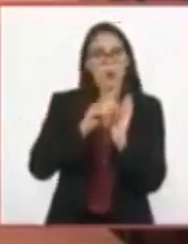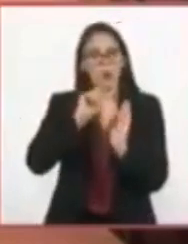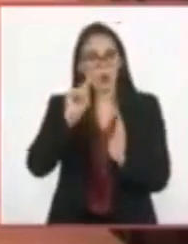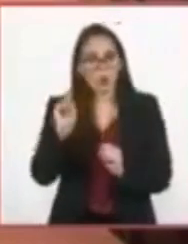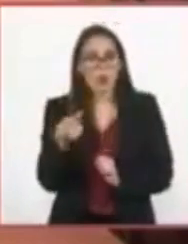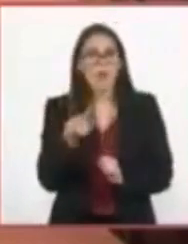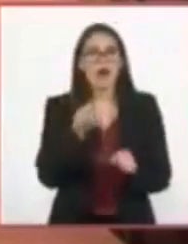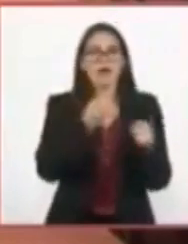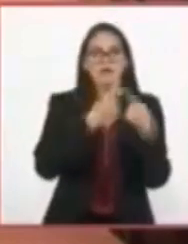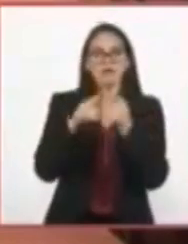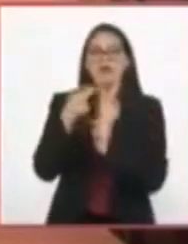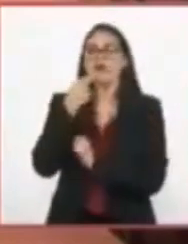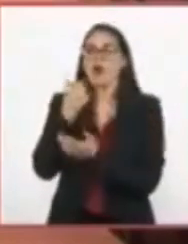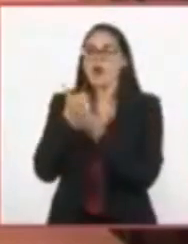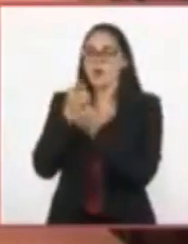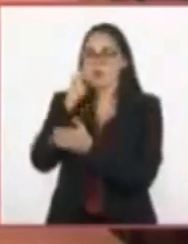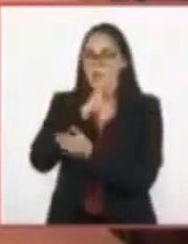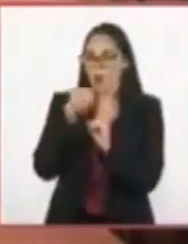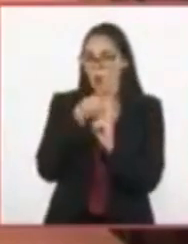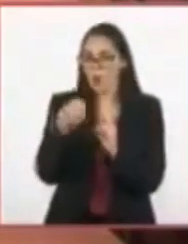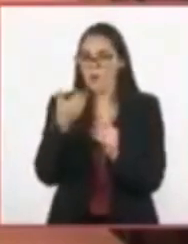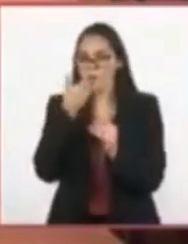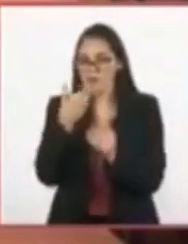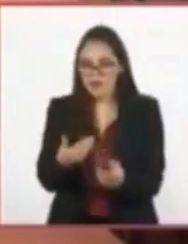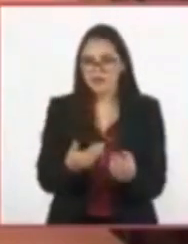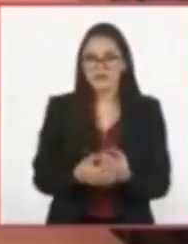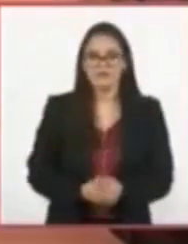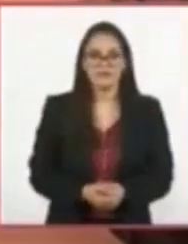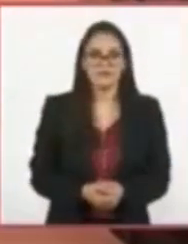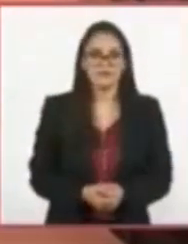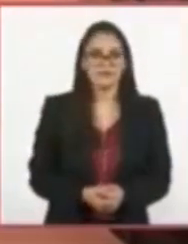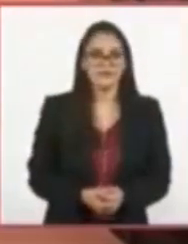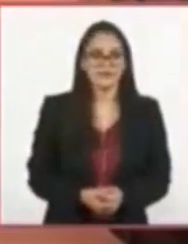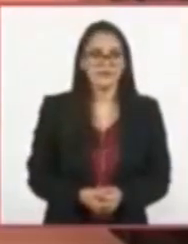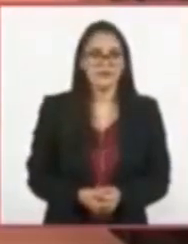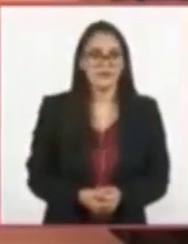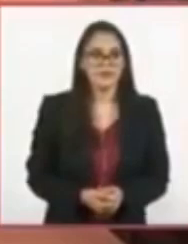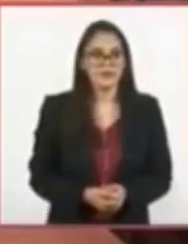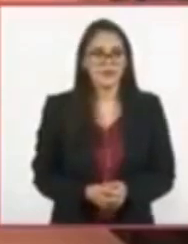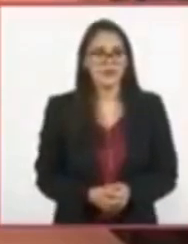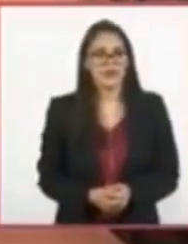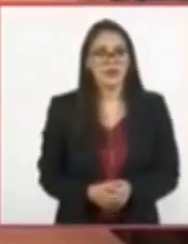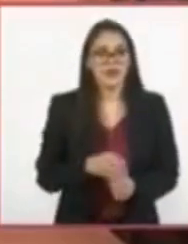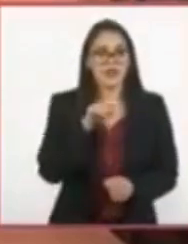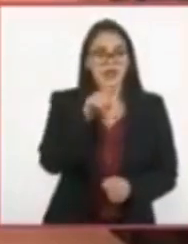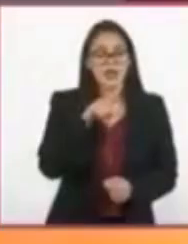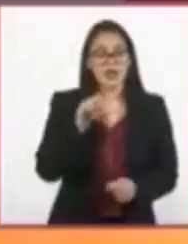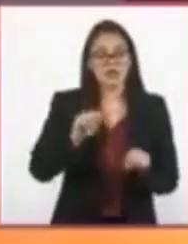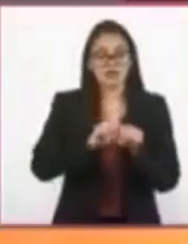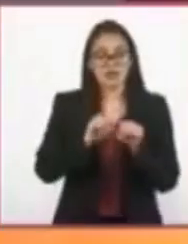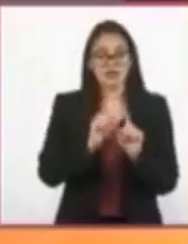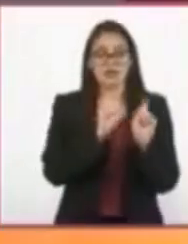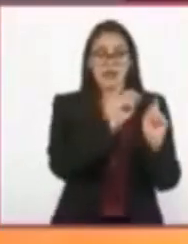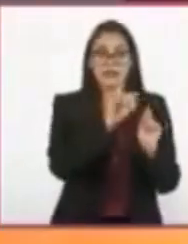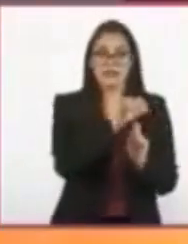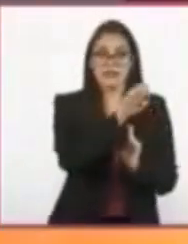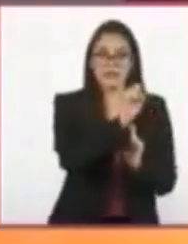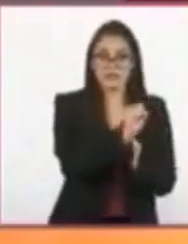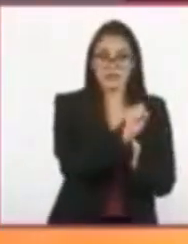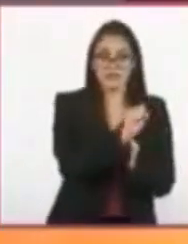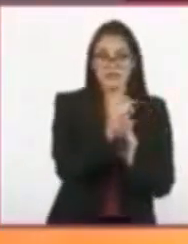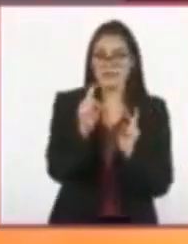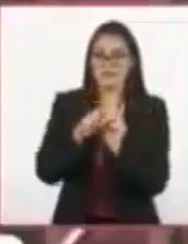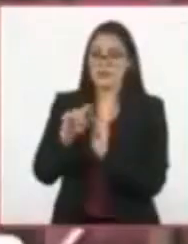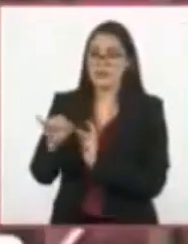favorezca. Contarán con diez segundos para ello. El sobrino para James Joyce. Y los